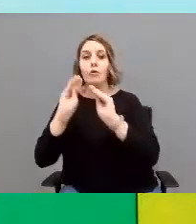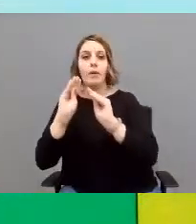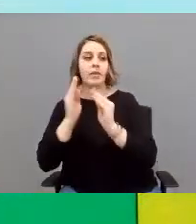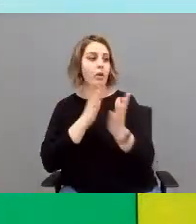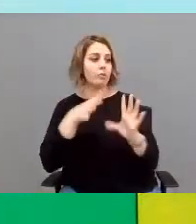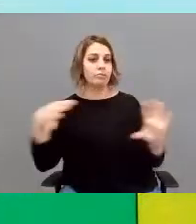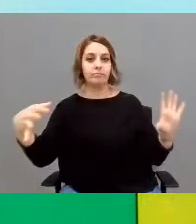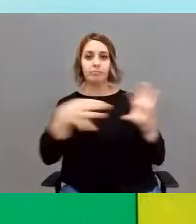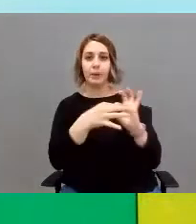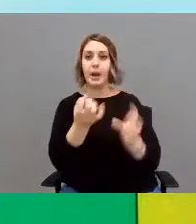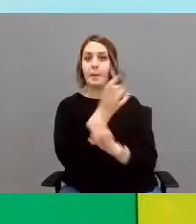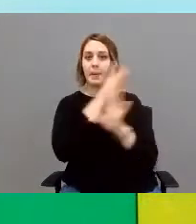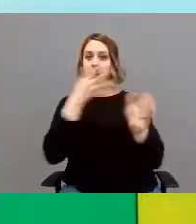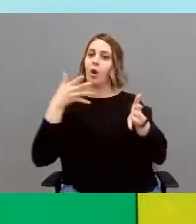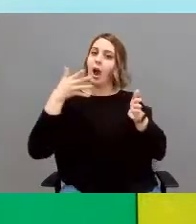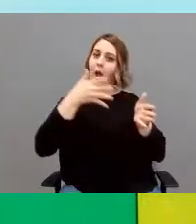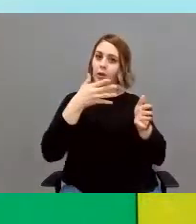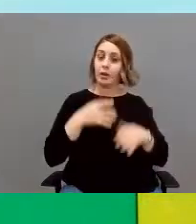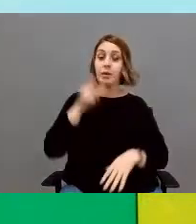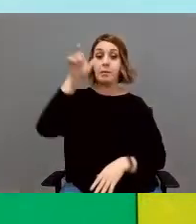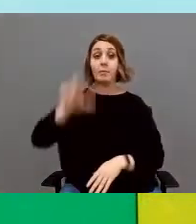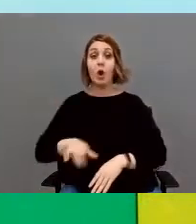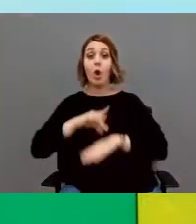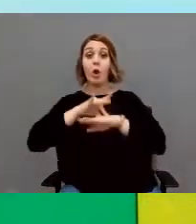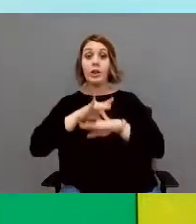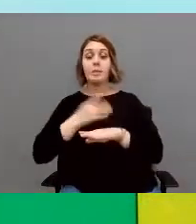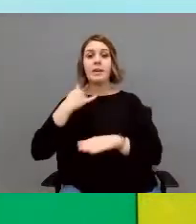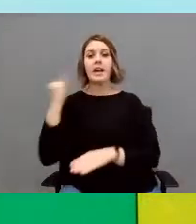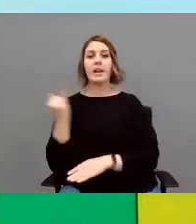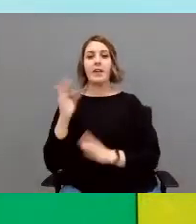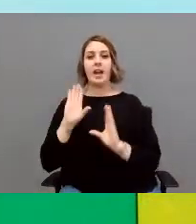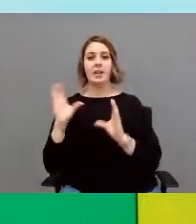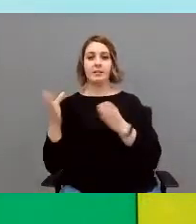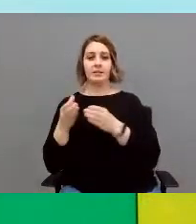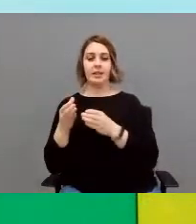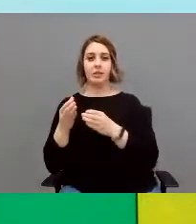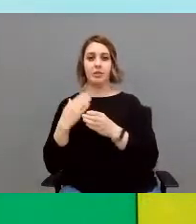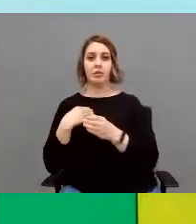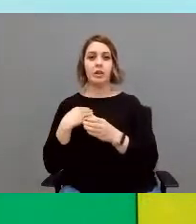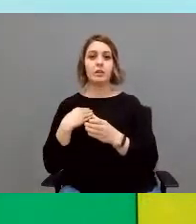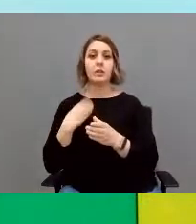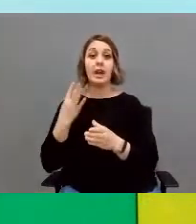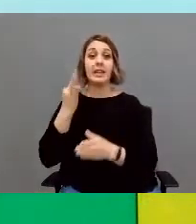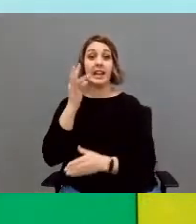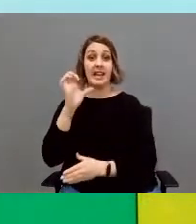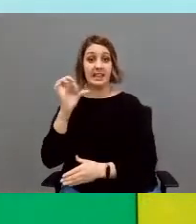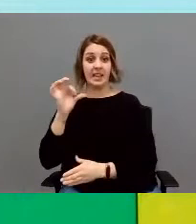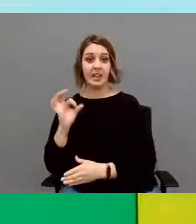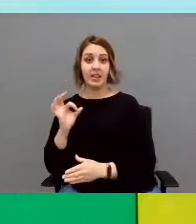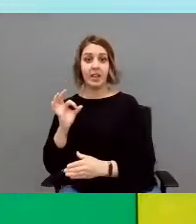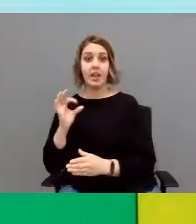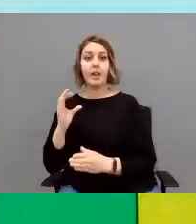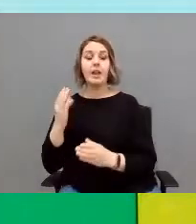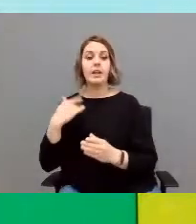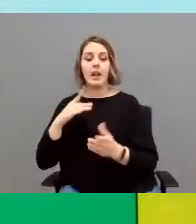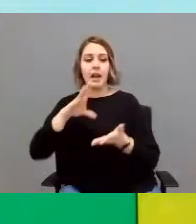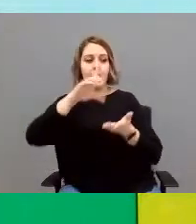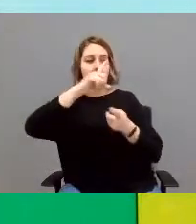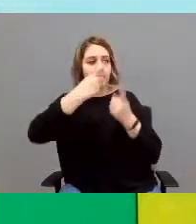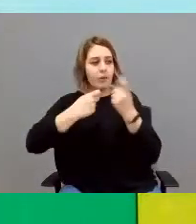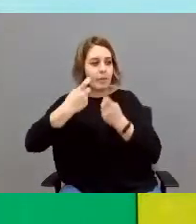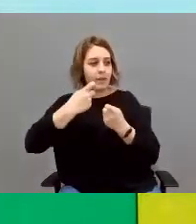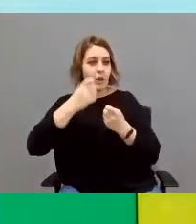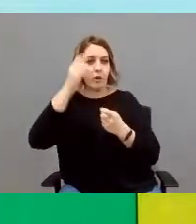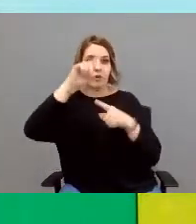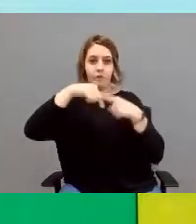formación. La orientadora del centro, junto con la Jefatura de Estudios y la PTSC, recogen toda la información necesaria y, teniendo